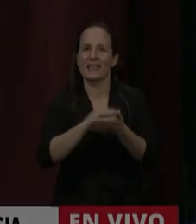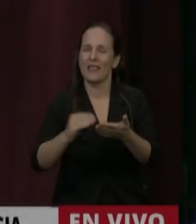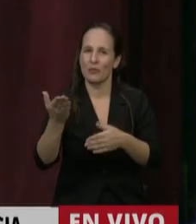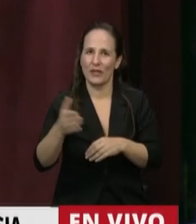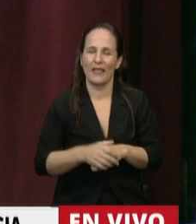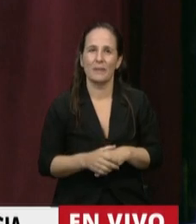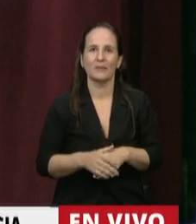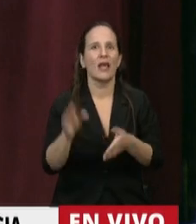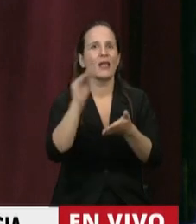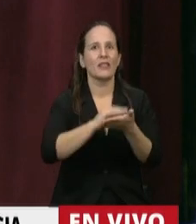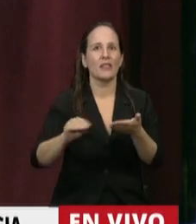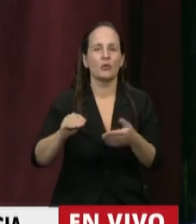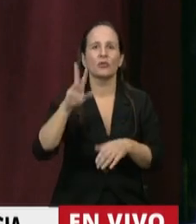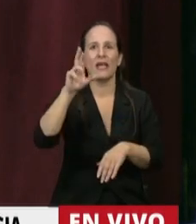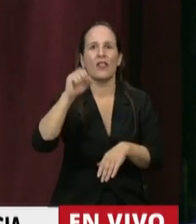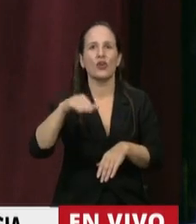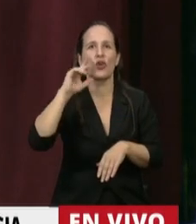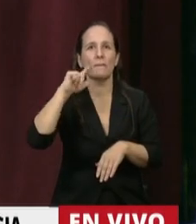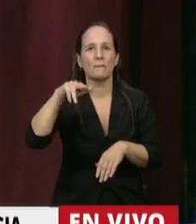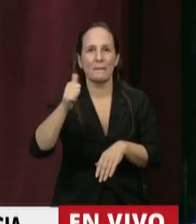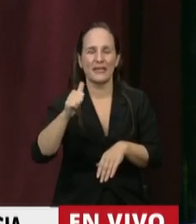Tiene la palabra la diputada Romina del Pla.